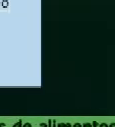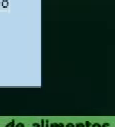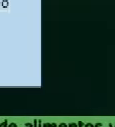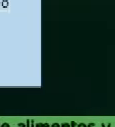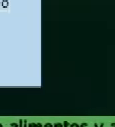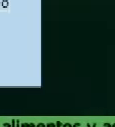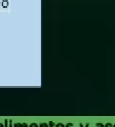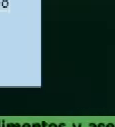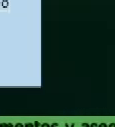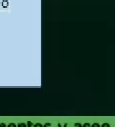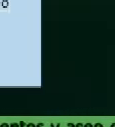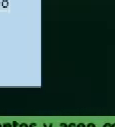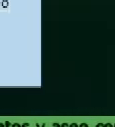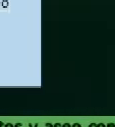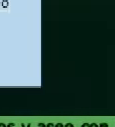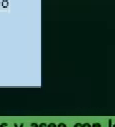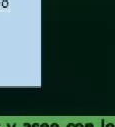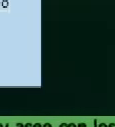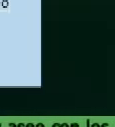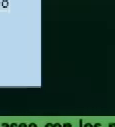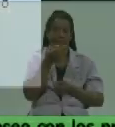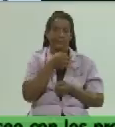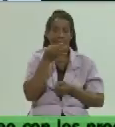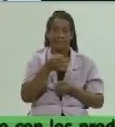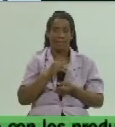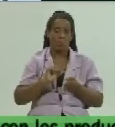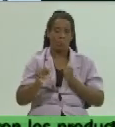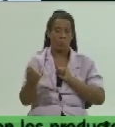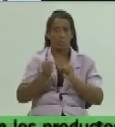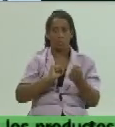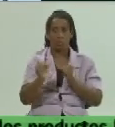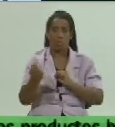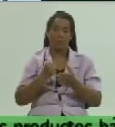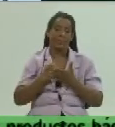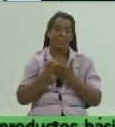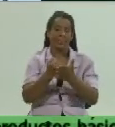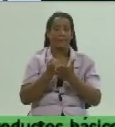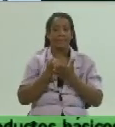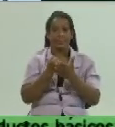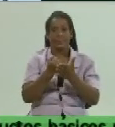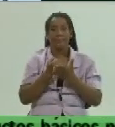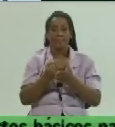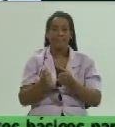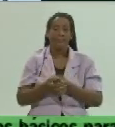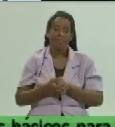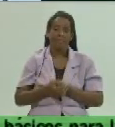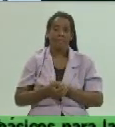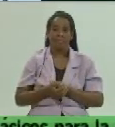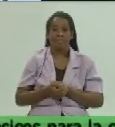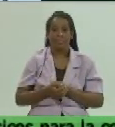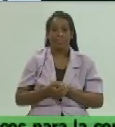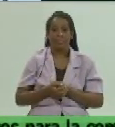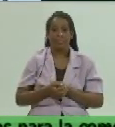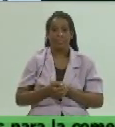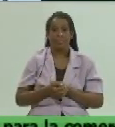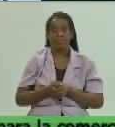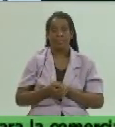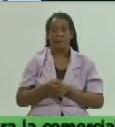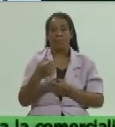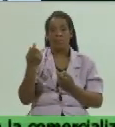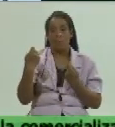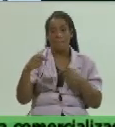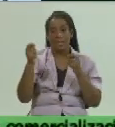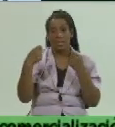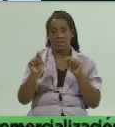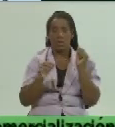se ha decidido en materia de de control o de contribución al al a lo que le estamos fijando a estos vendedores de carne de